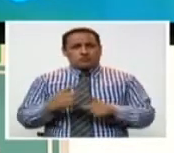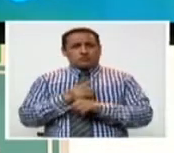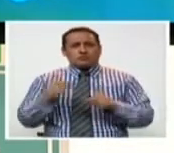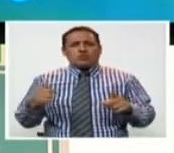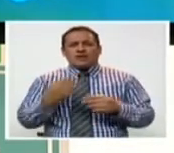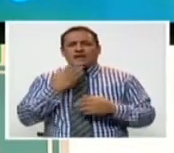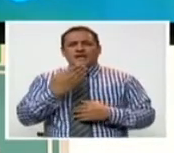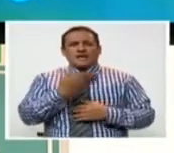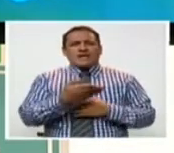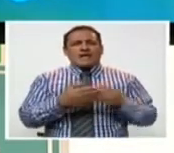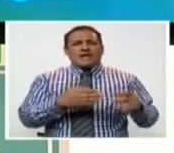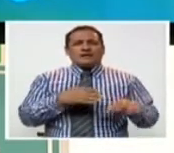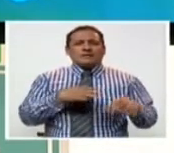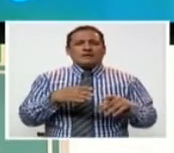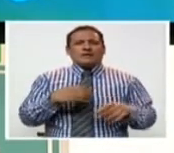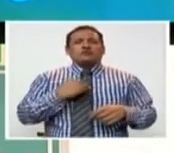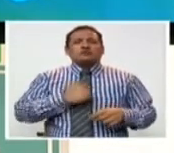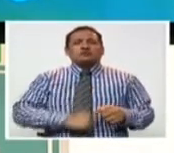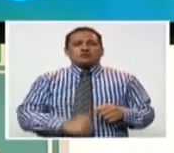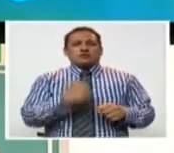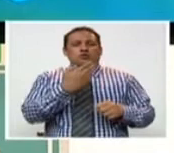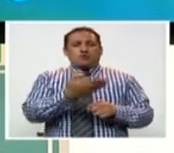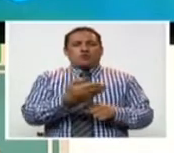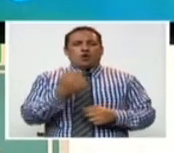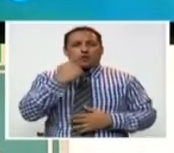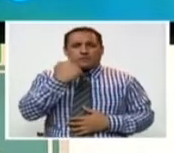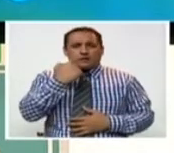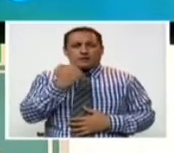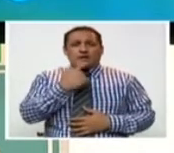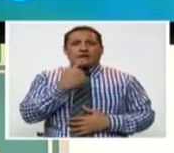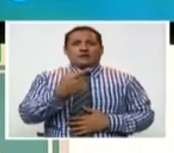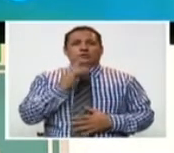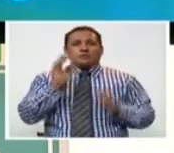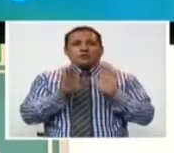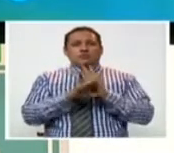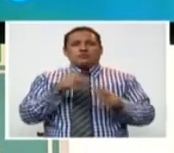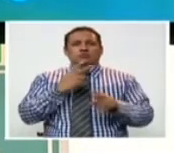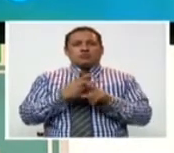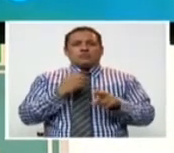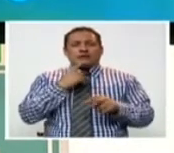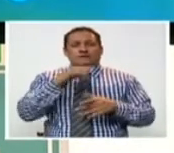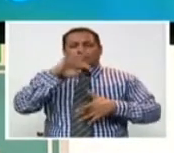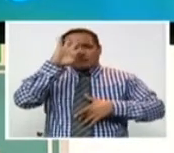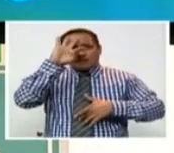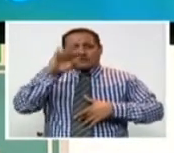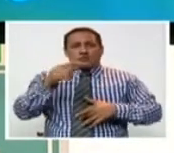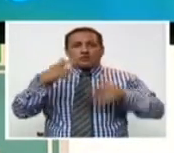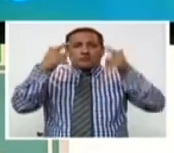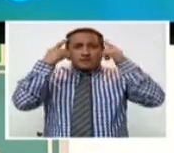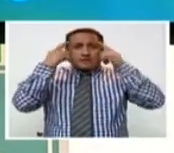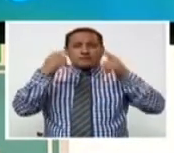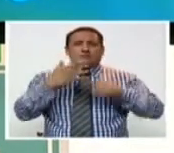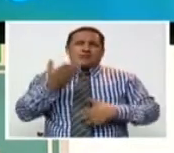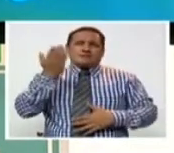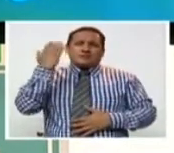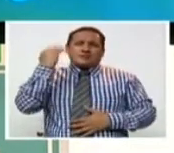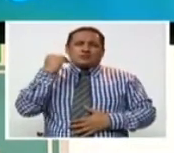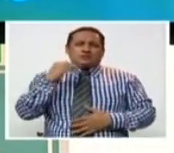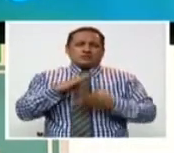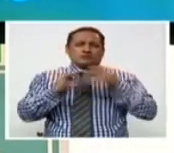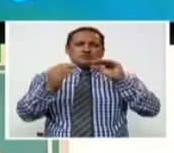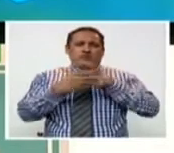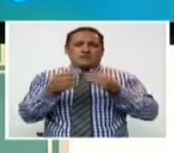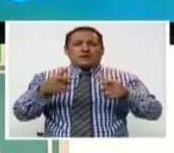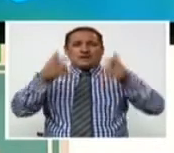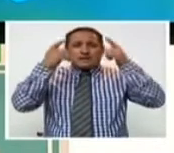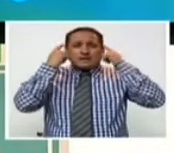quienes hacen la enfermedad son los hijos, los varones. Eso es conocido como la enfermedad de los reyes, ¿no? La reina Victoria fue una